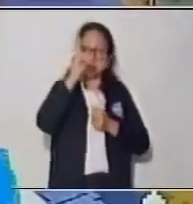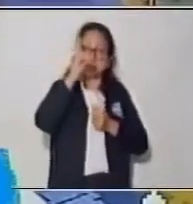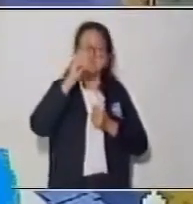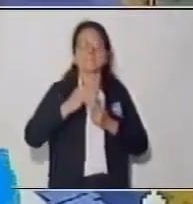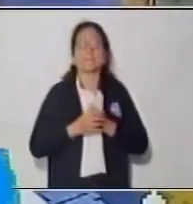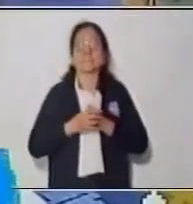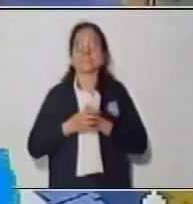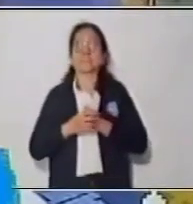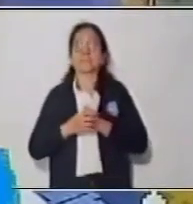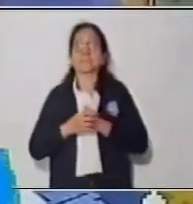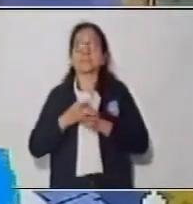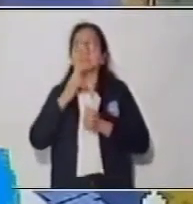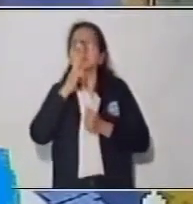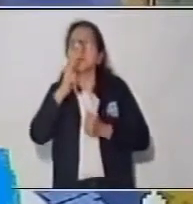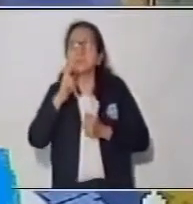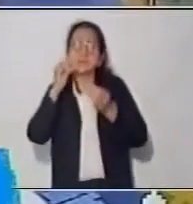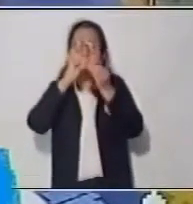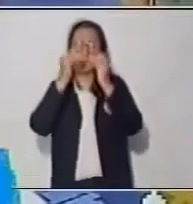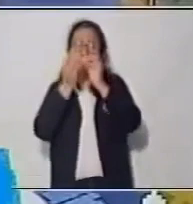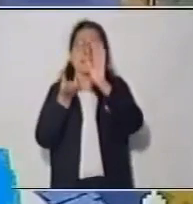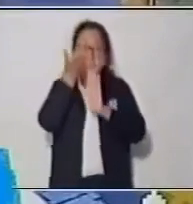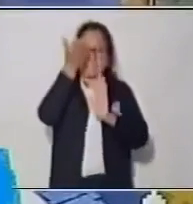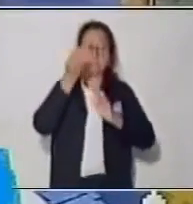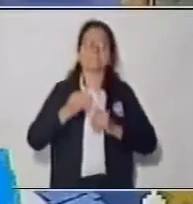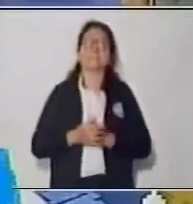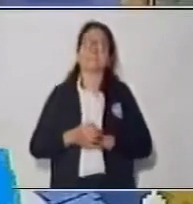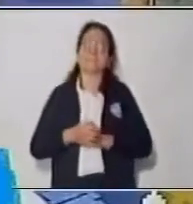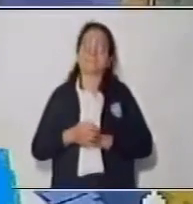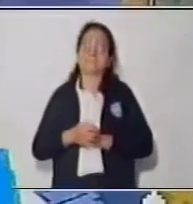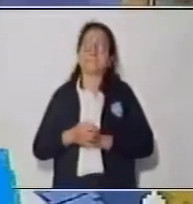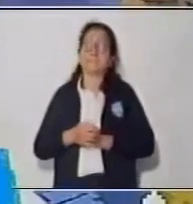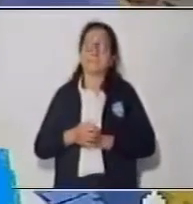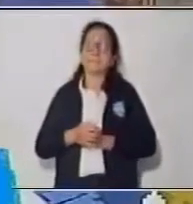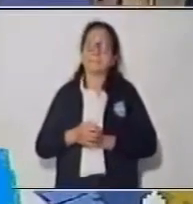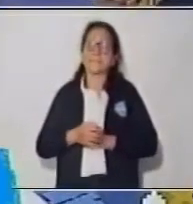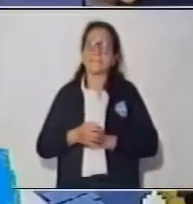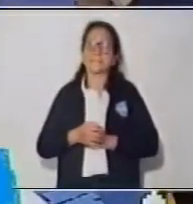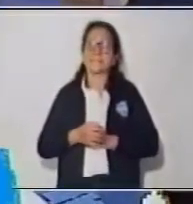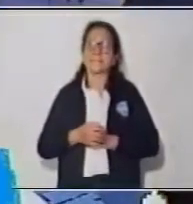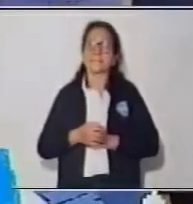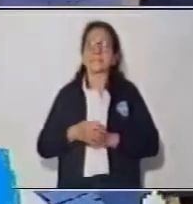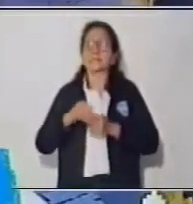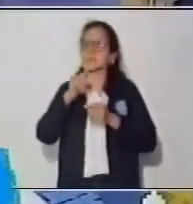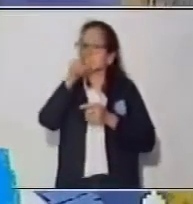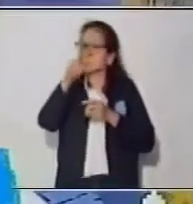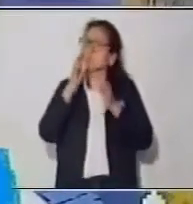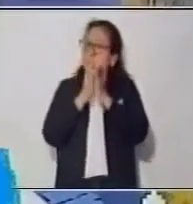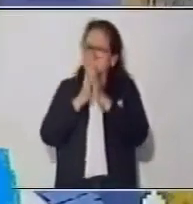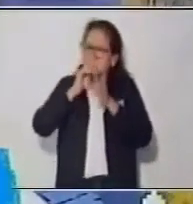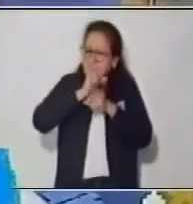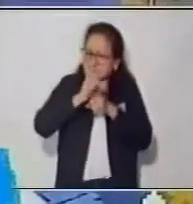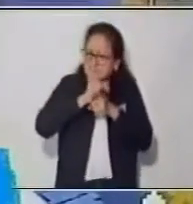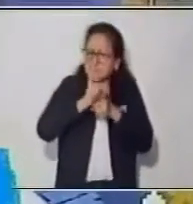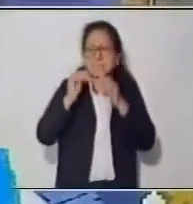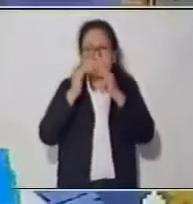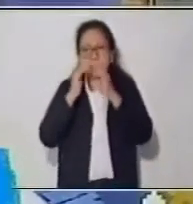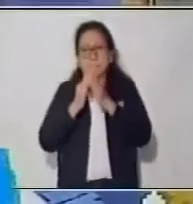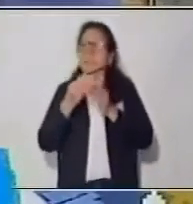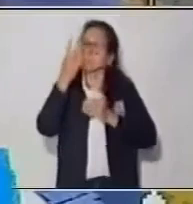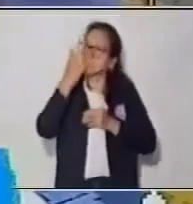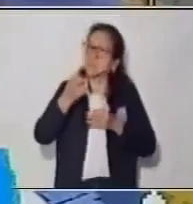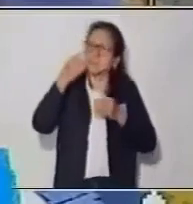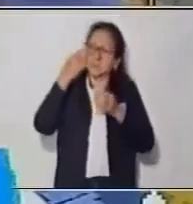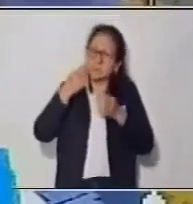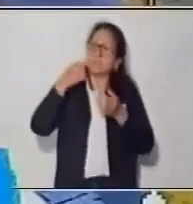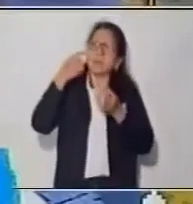va a ser el mayor. Bueno, esto, prácticalo en casa, constantemente, con